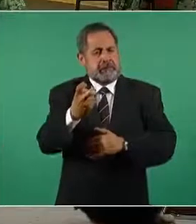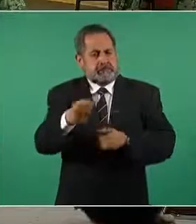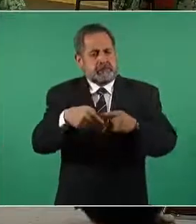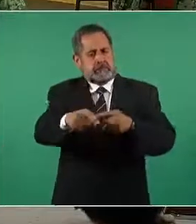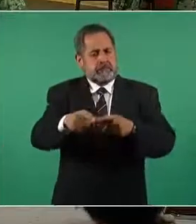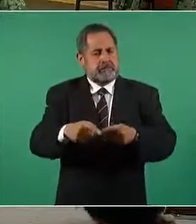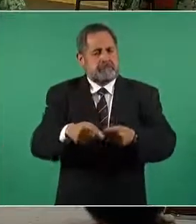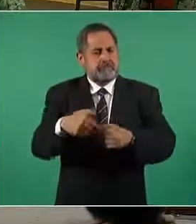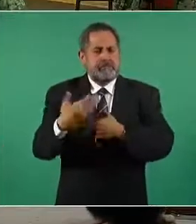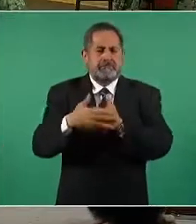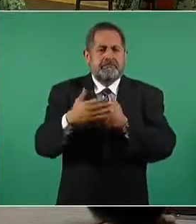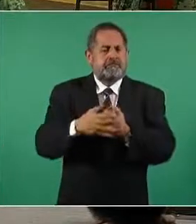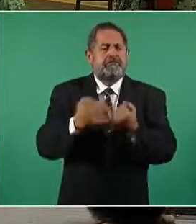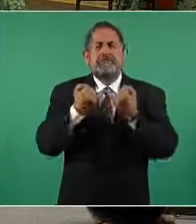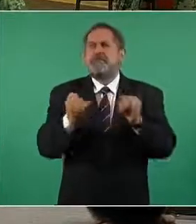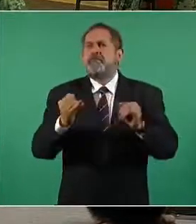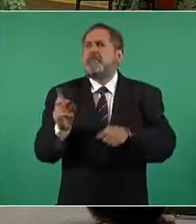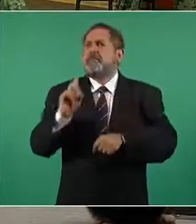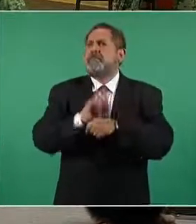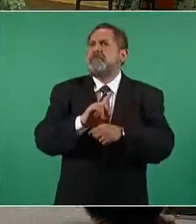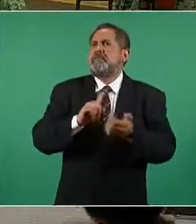el día